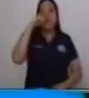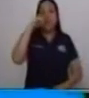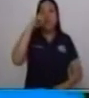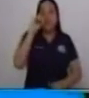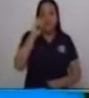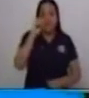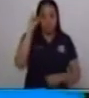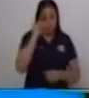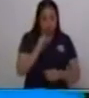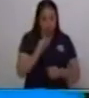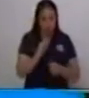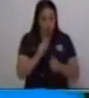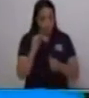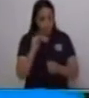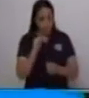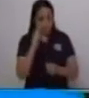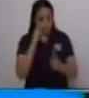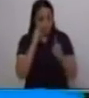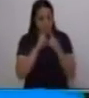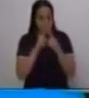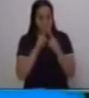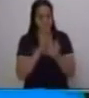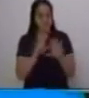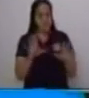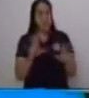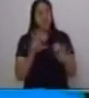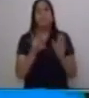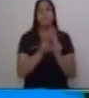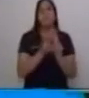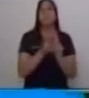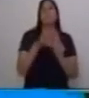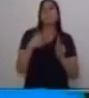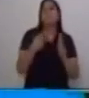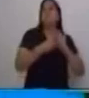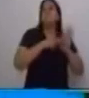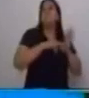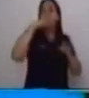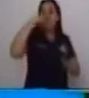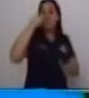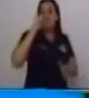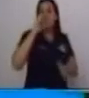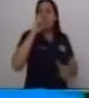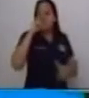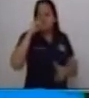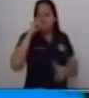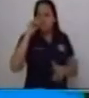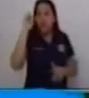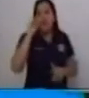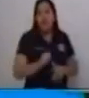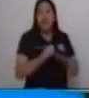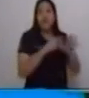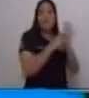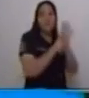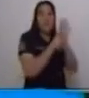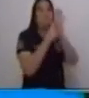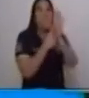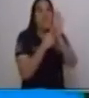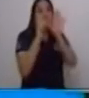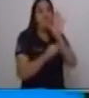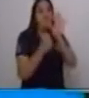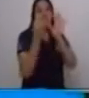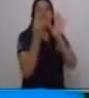comunicación y lenguaje. Cuando hablamos de tácito es que el sujeto está presente, pero no está escrito.